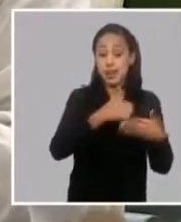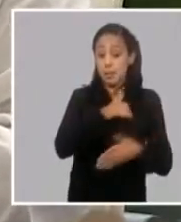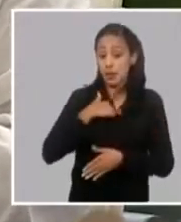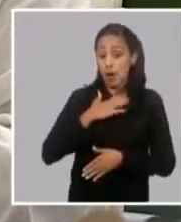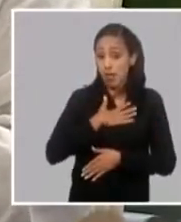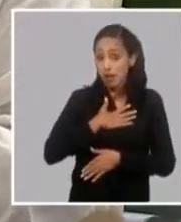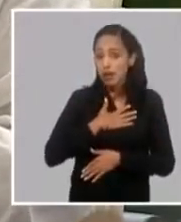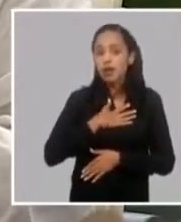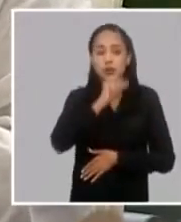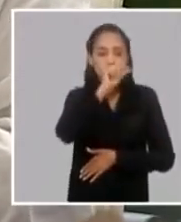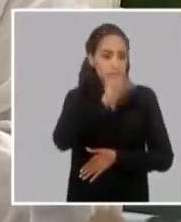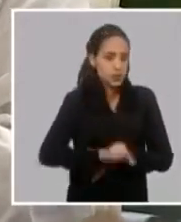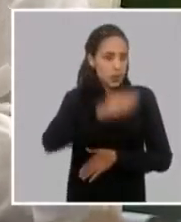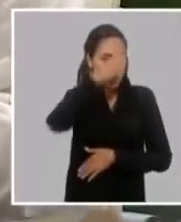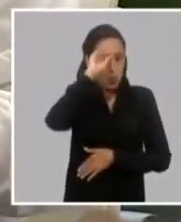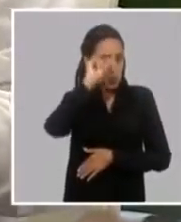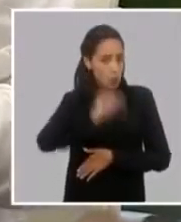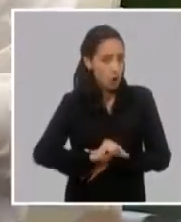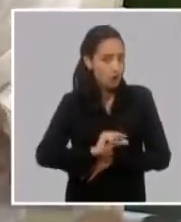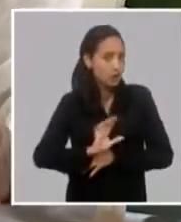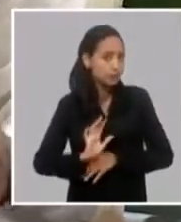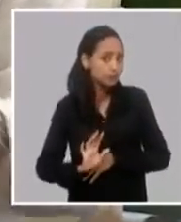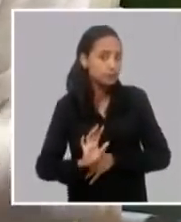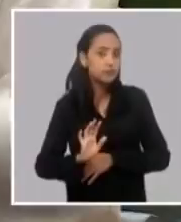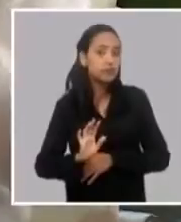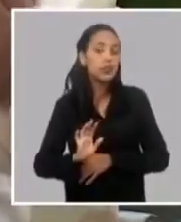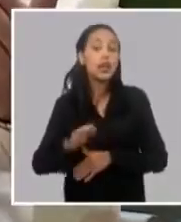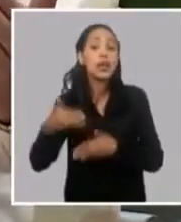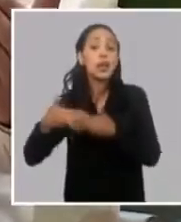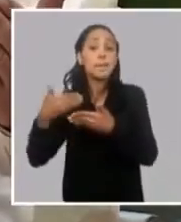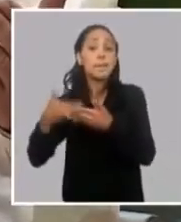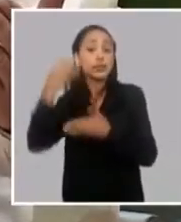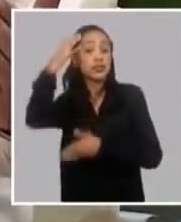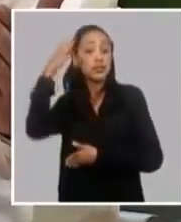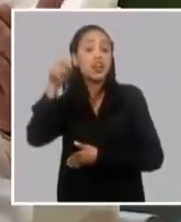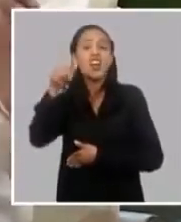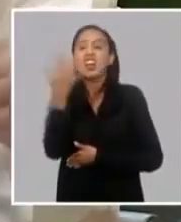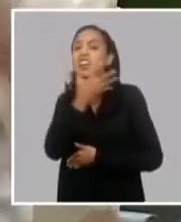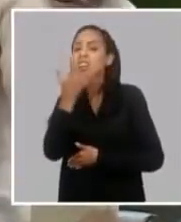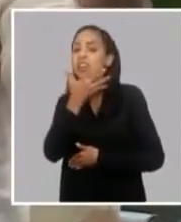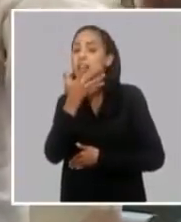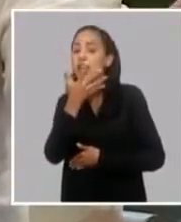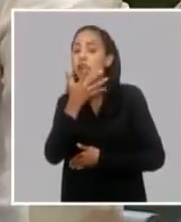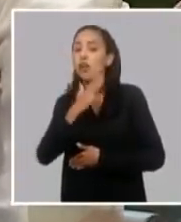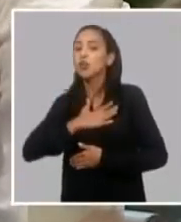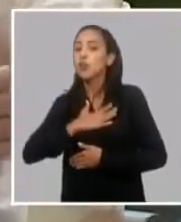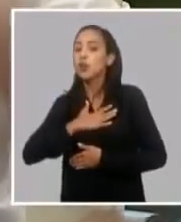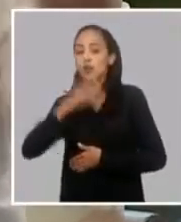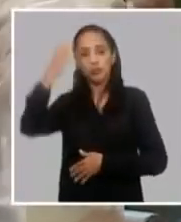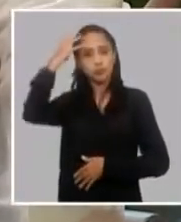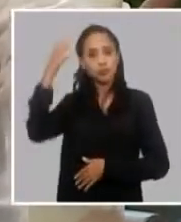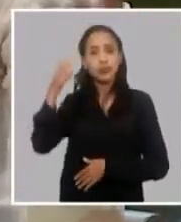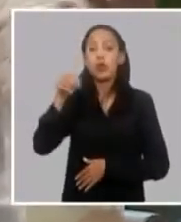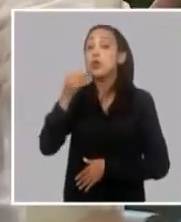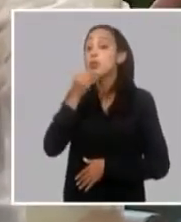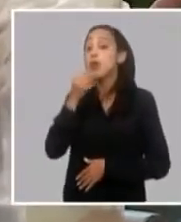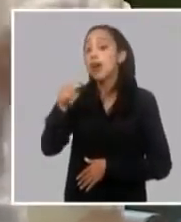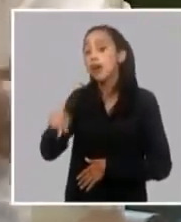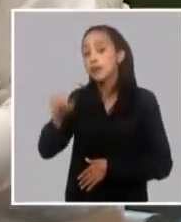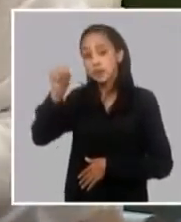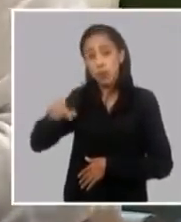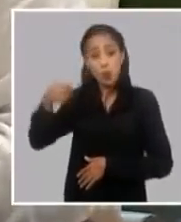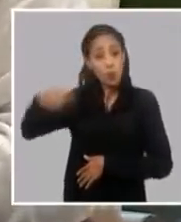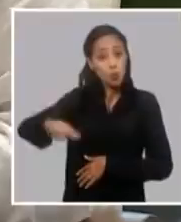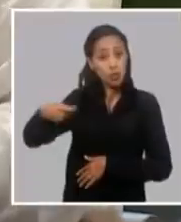una persona natural vamos a decirlo así en la estatal el dueño es el estado y tiene que hacerse representar a través de alguna entidad una entidad jurídica una persona